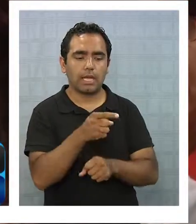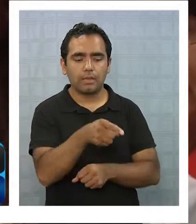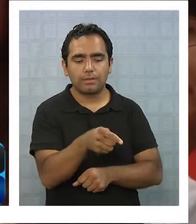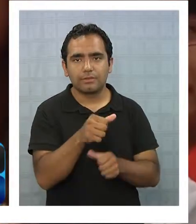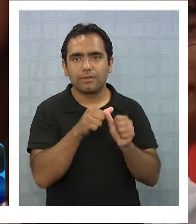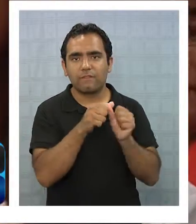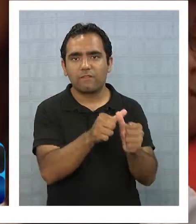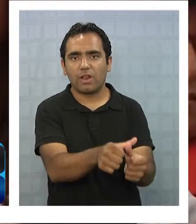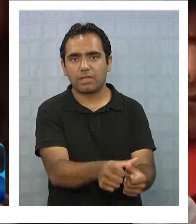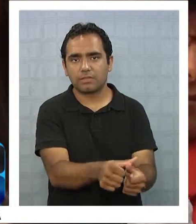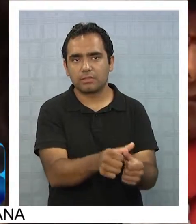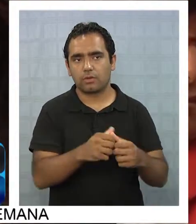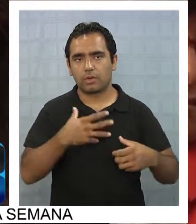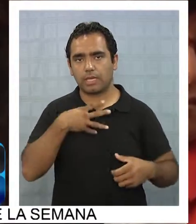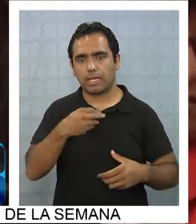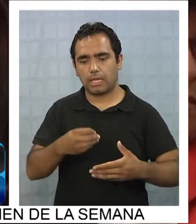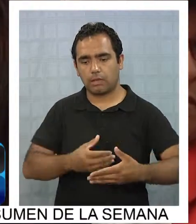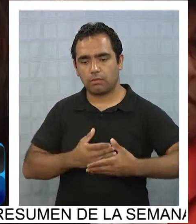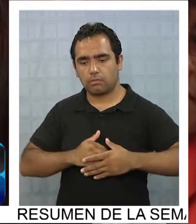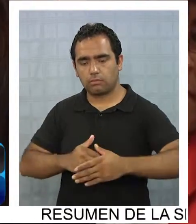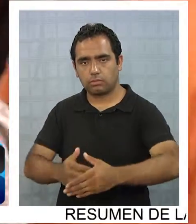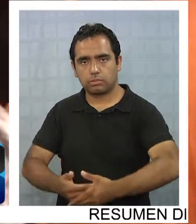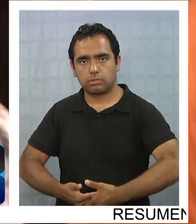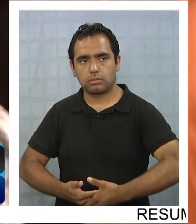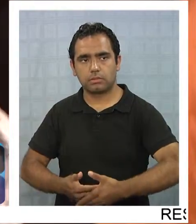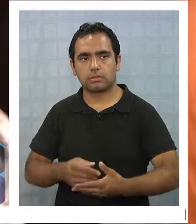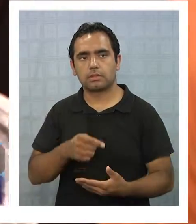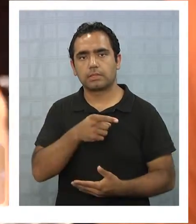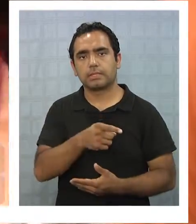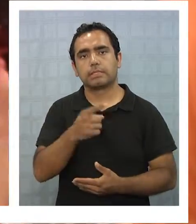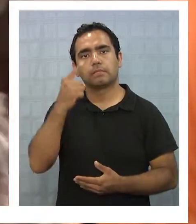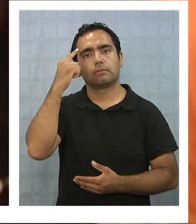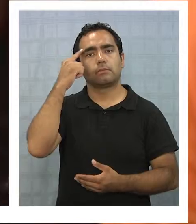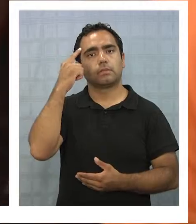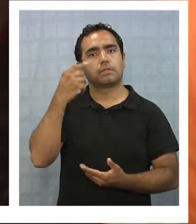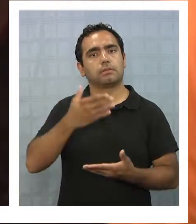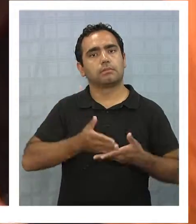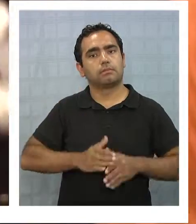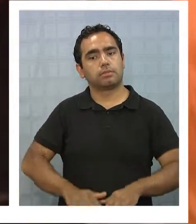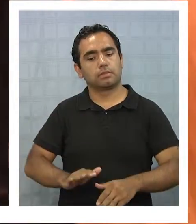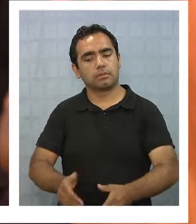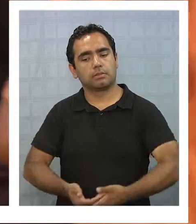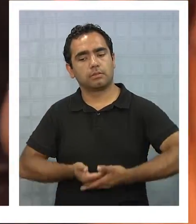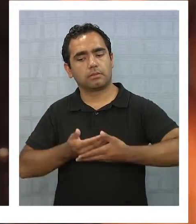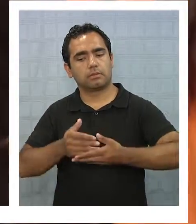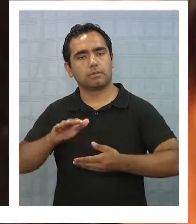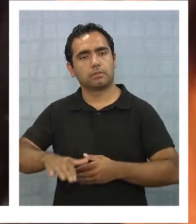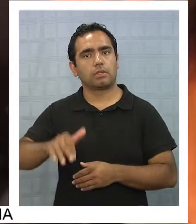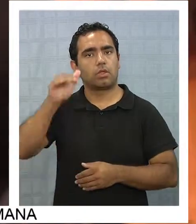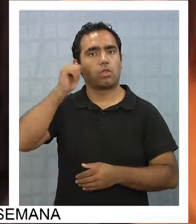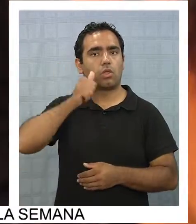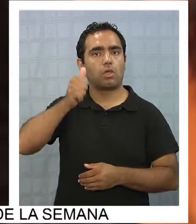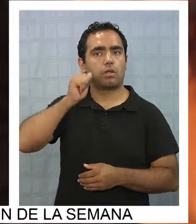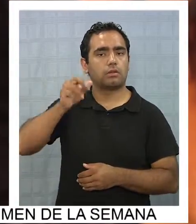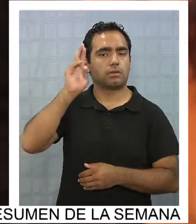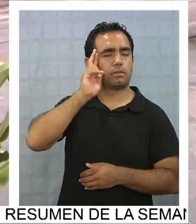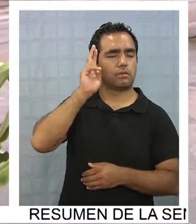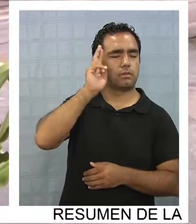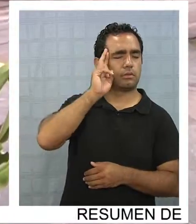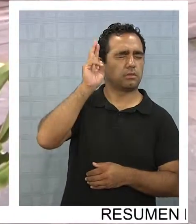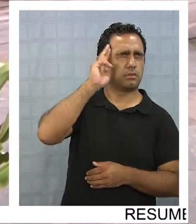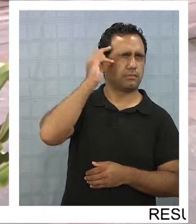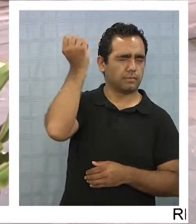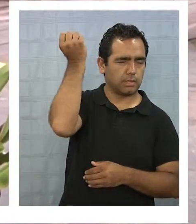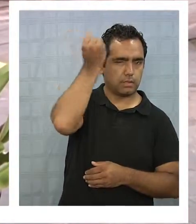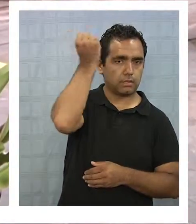tenga un hijo de una violación. Quizás no debe ser muy agradable el día de mañana criar a un hijo que te recuerde ese hecho todos los días.